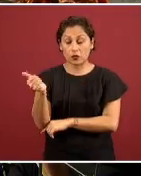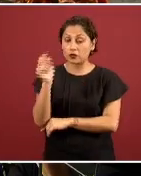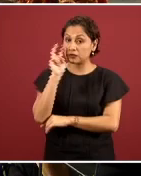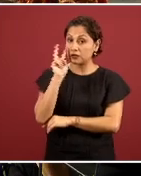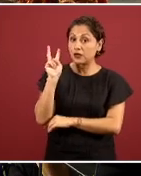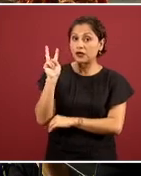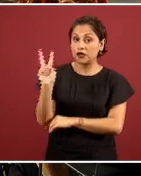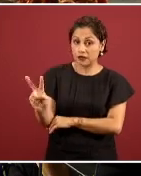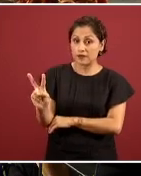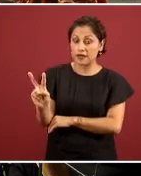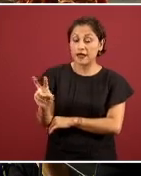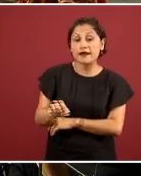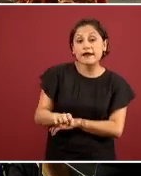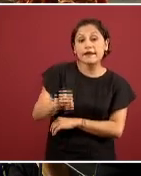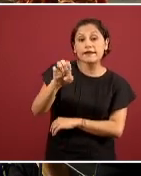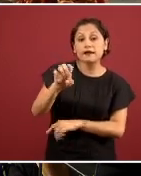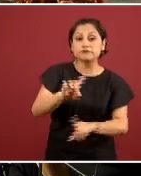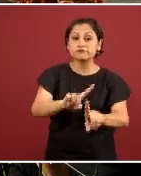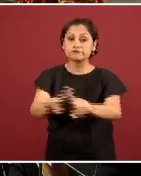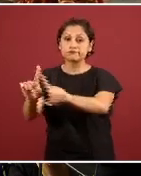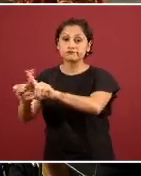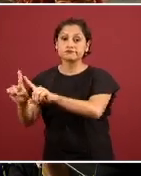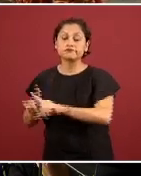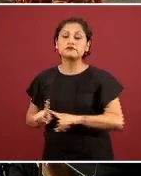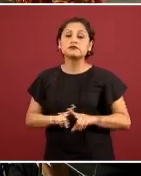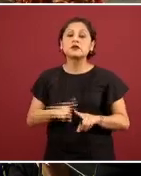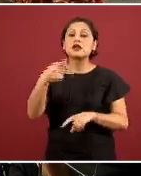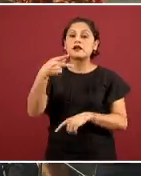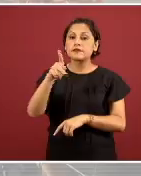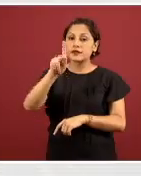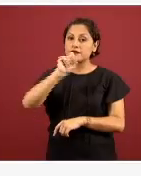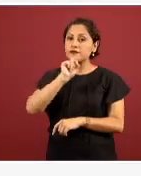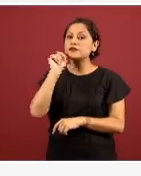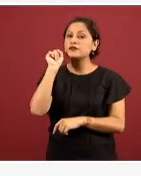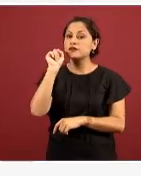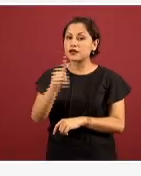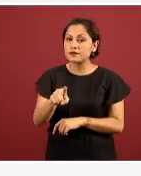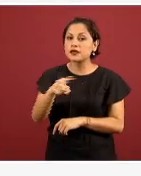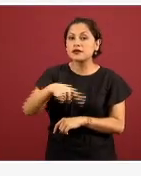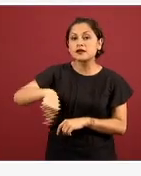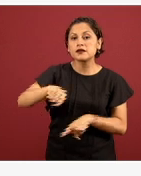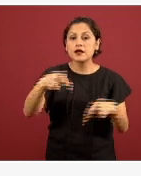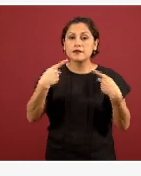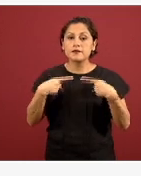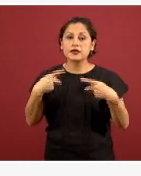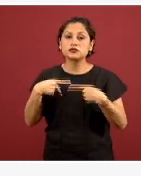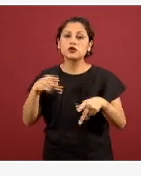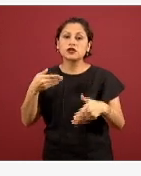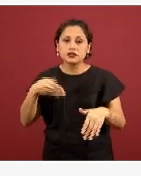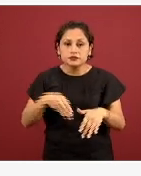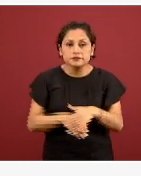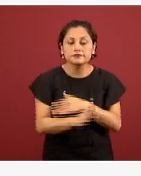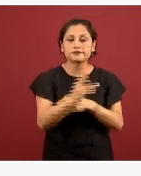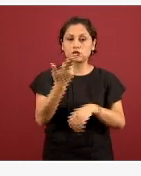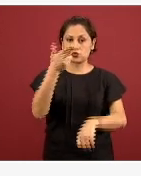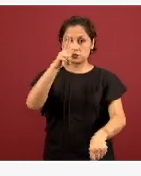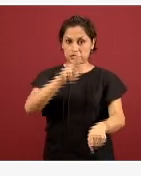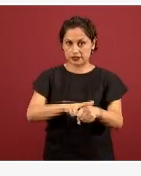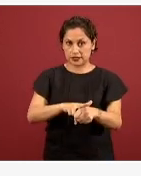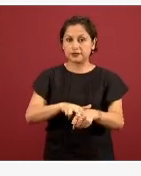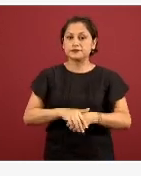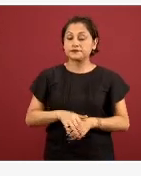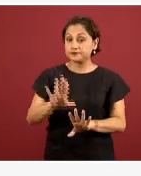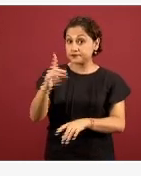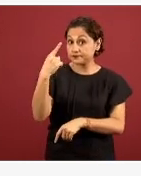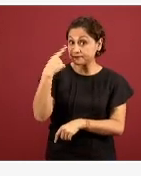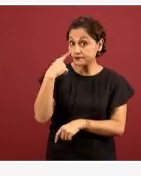distribución por grupo de edad, pero asociado a la carga de pacientes que han necesitado ser hospitalizados. Veamos cómo ya para el día